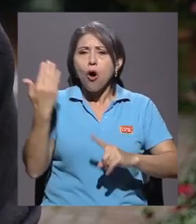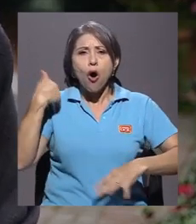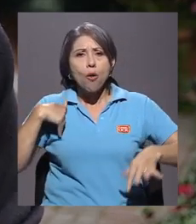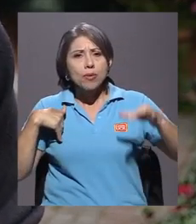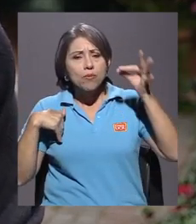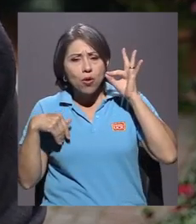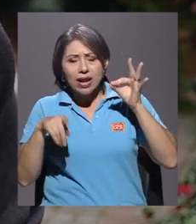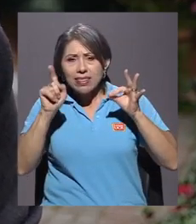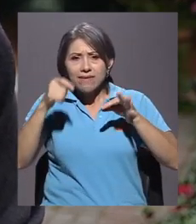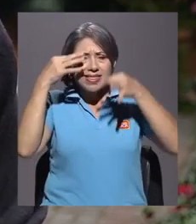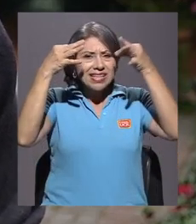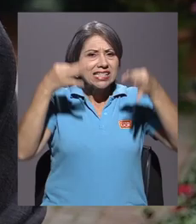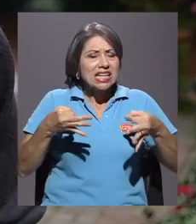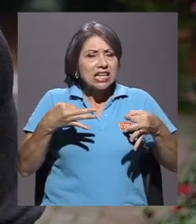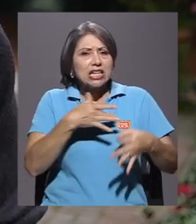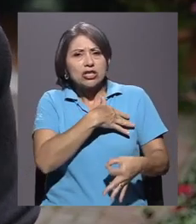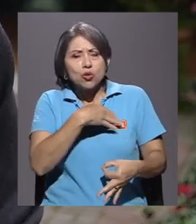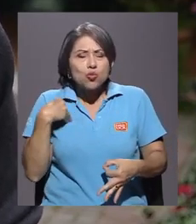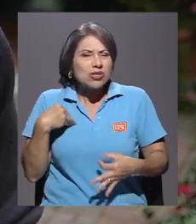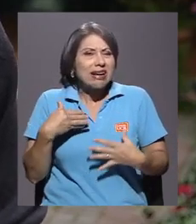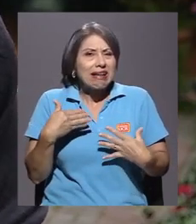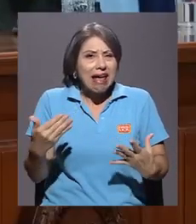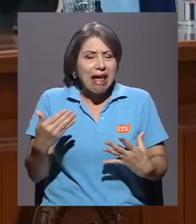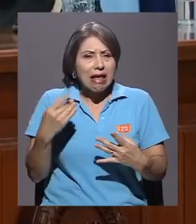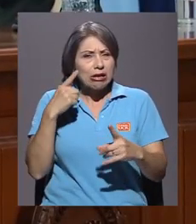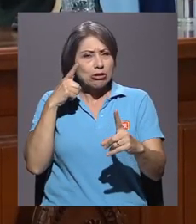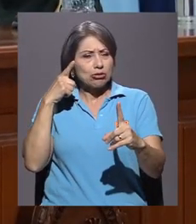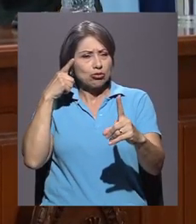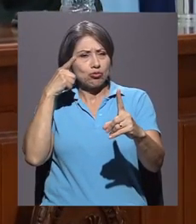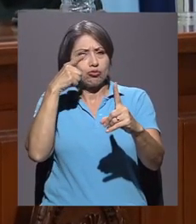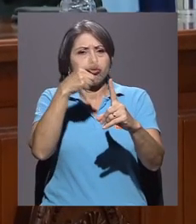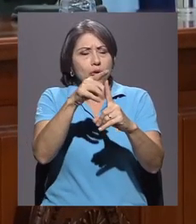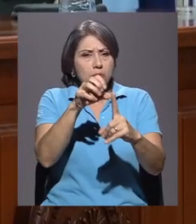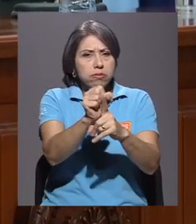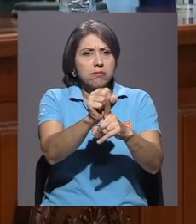decidir lo que realmente les gusta y seguir por su sueño y luchar por él.